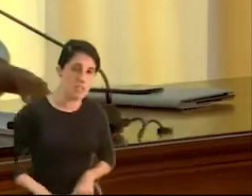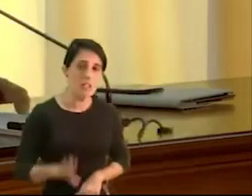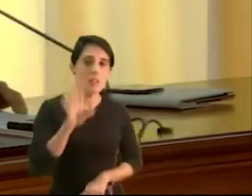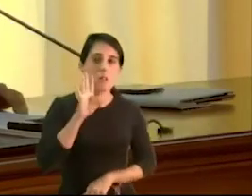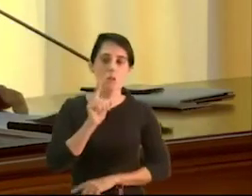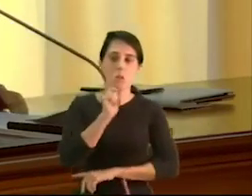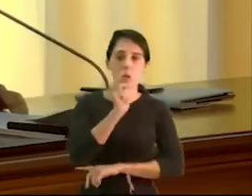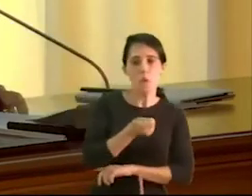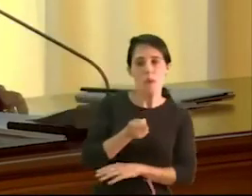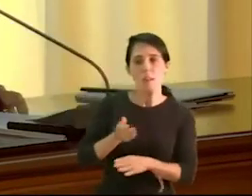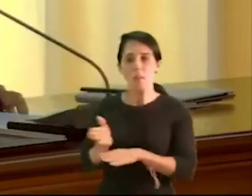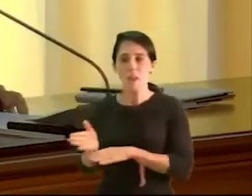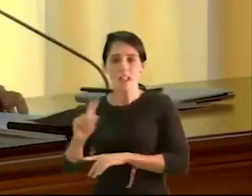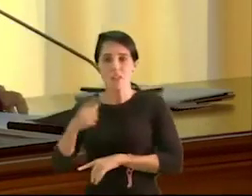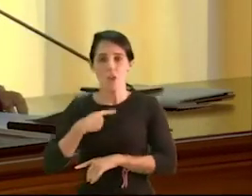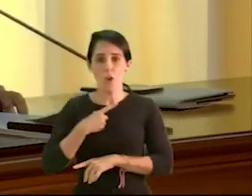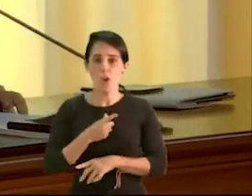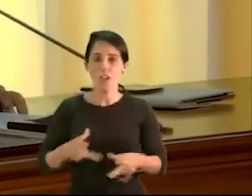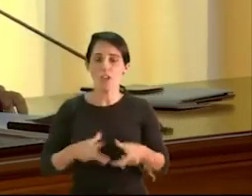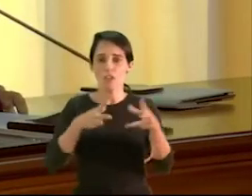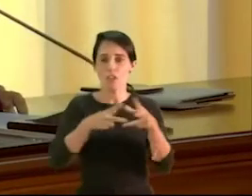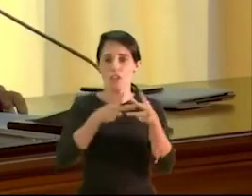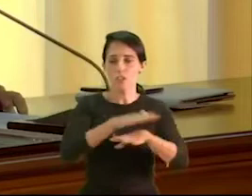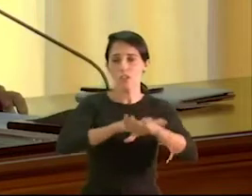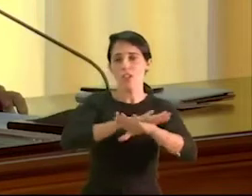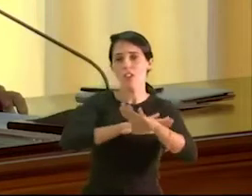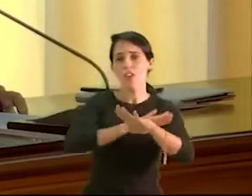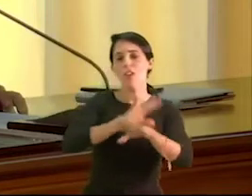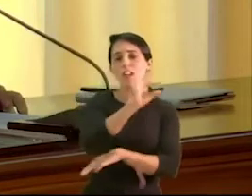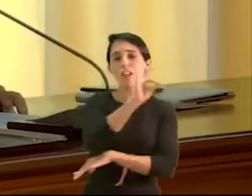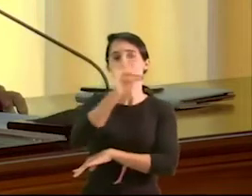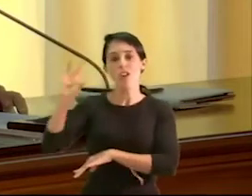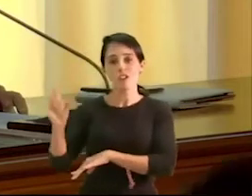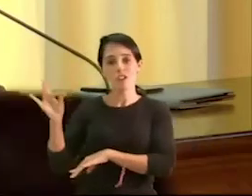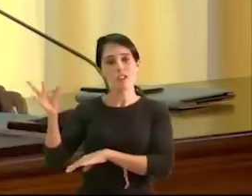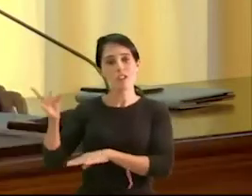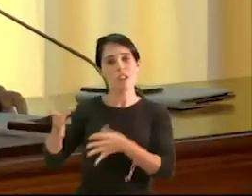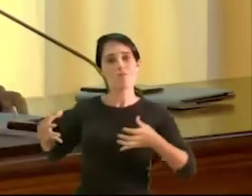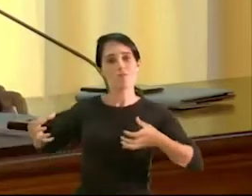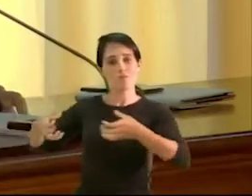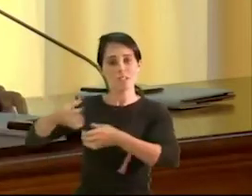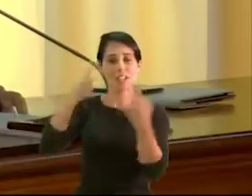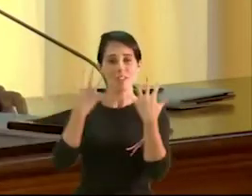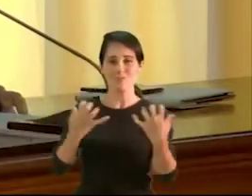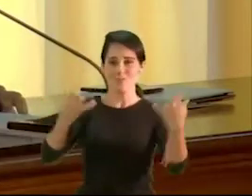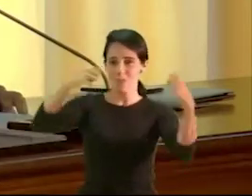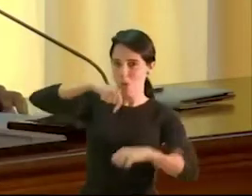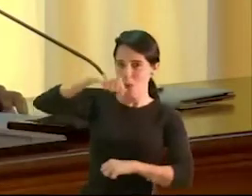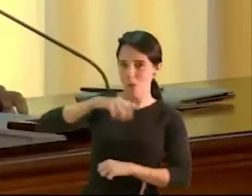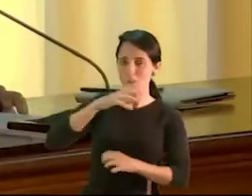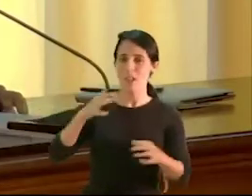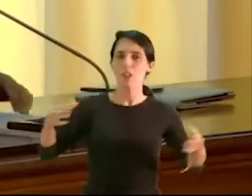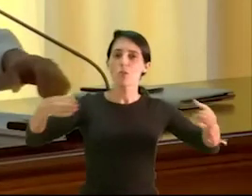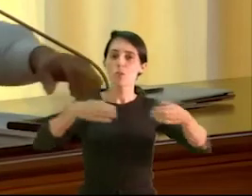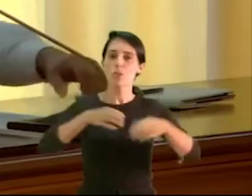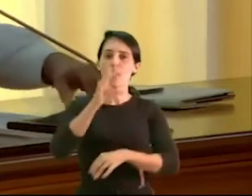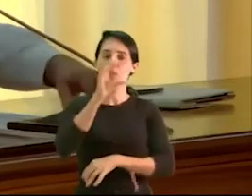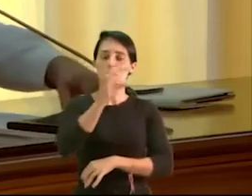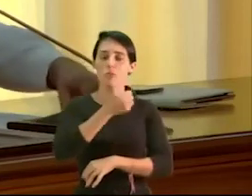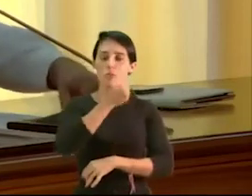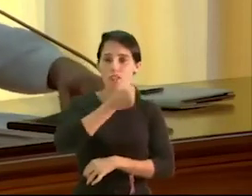Que hoy los socios de gobierno de don Juan Manuel Sosa Rodríguez en este salón de pleno, el Partido Socialista y el Partido Popular